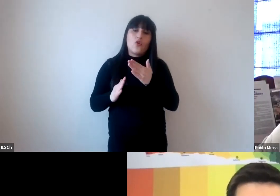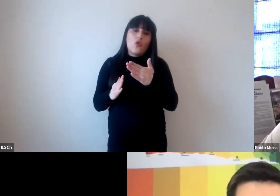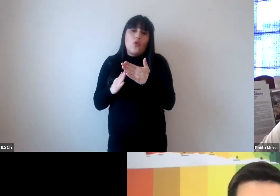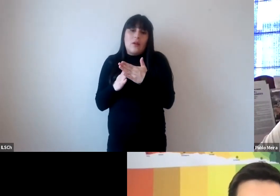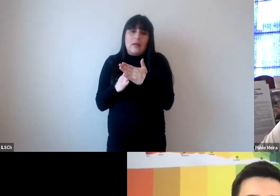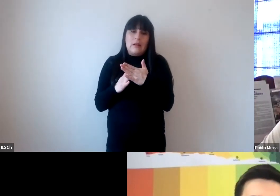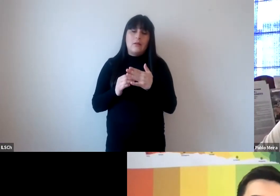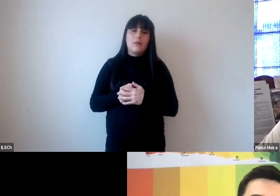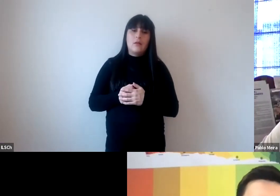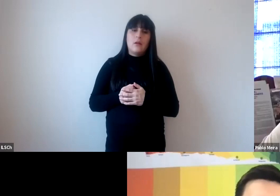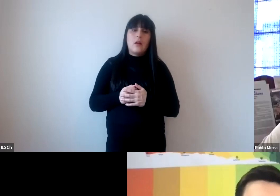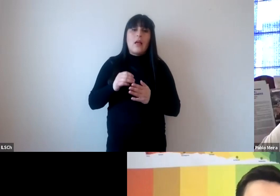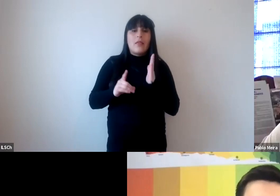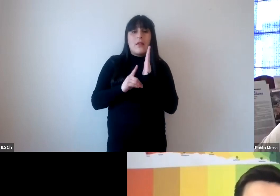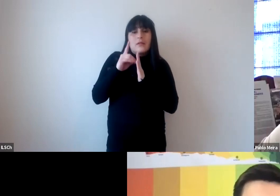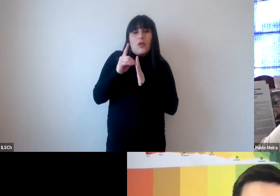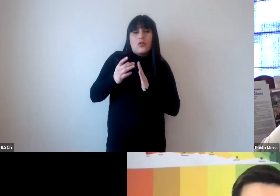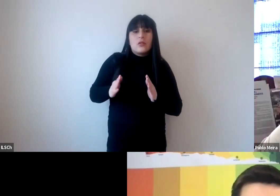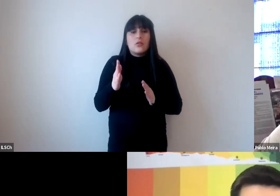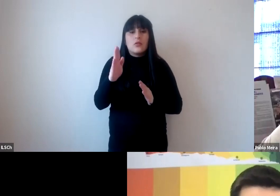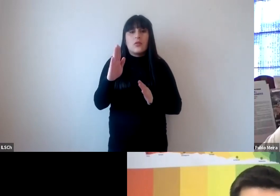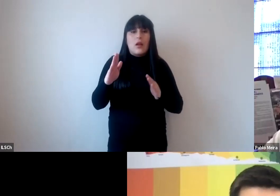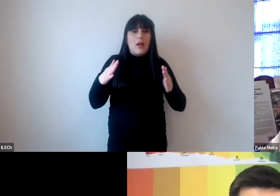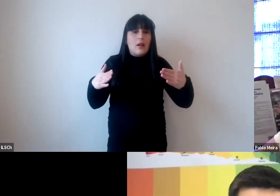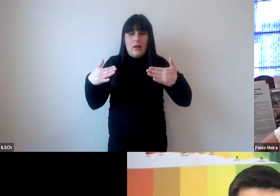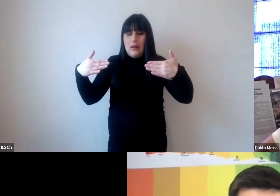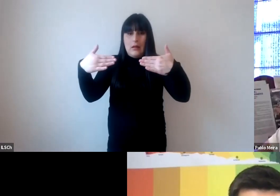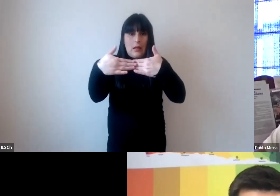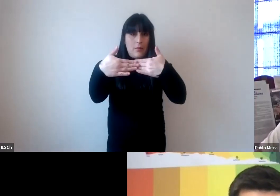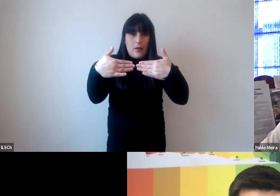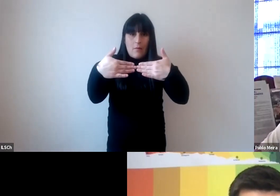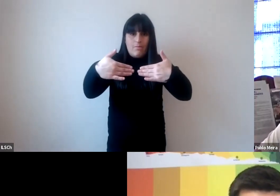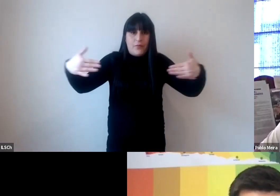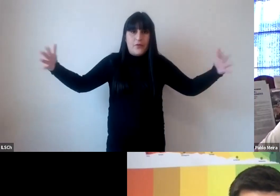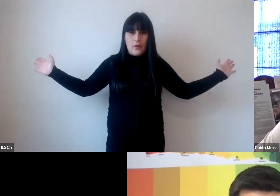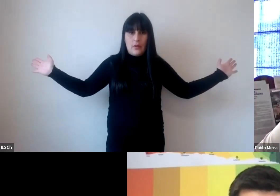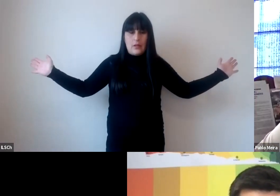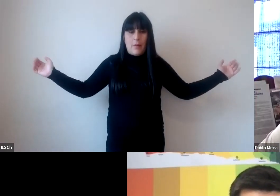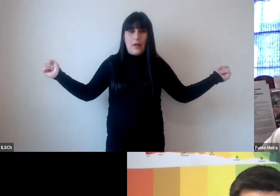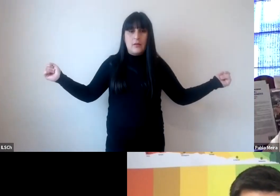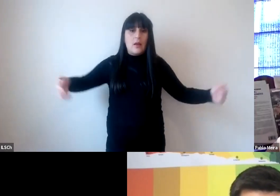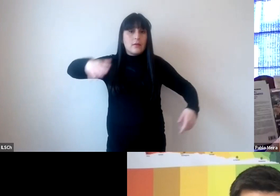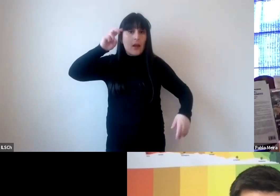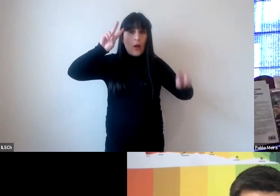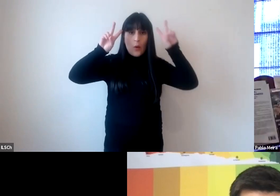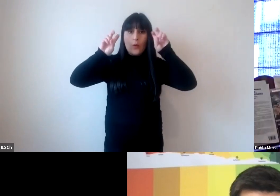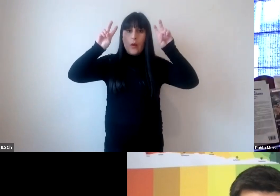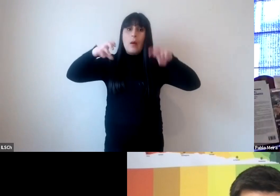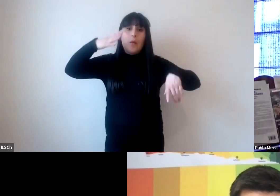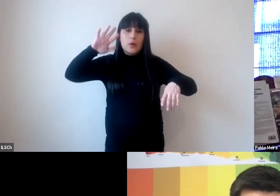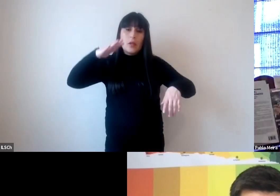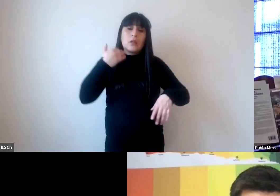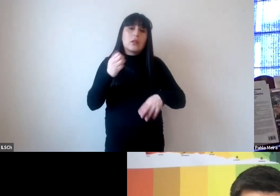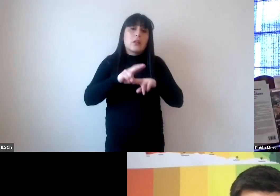concepto de desarrollo sostenible la cuestión de los límites desaparece y eso es una cuestión un tema muy importante ¿qué tenemos que hacer con estos conceptos?